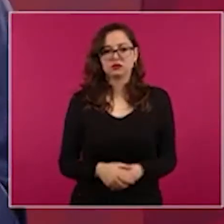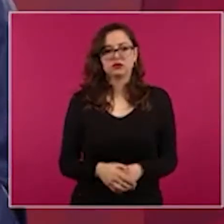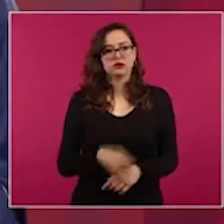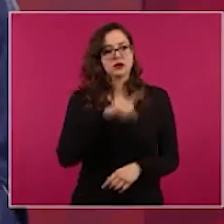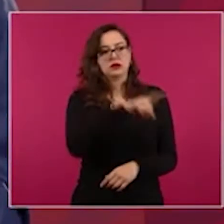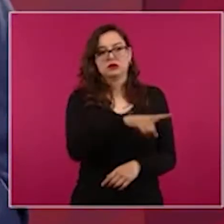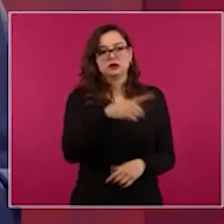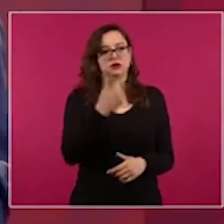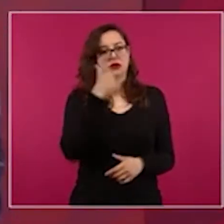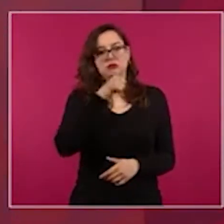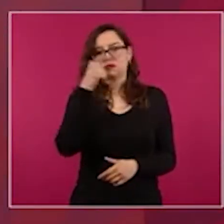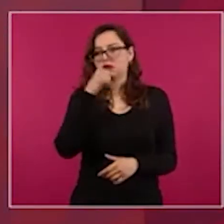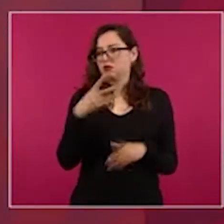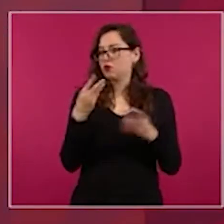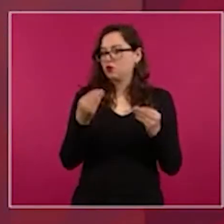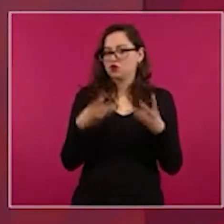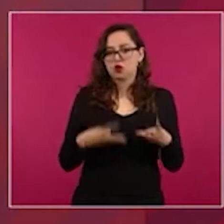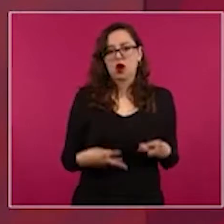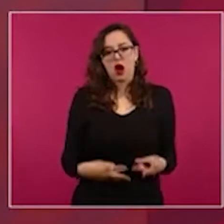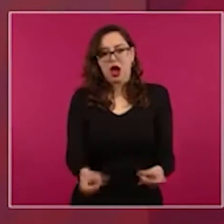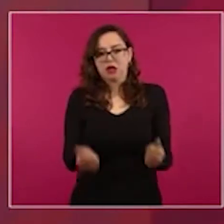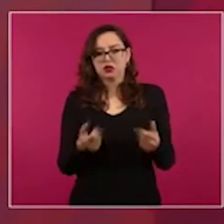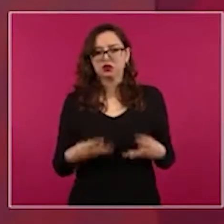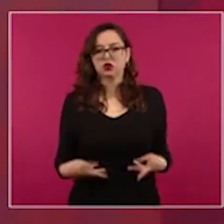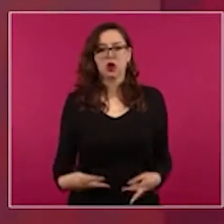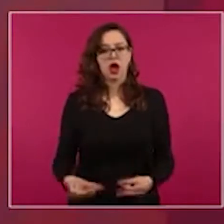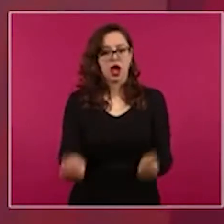desgaste.